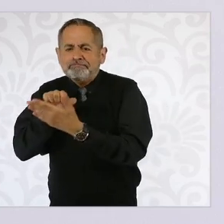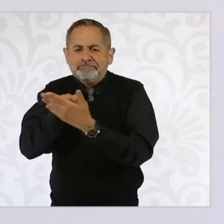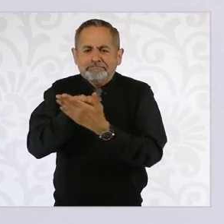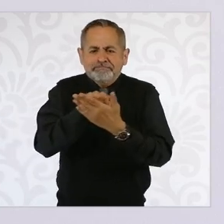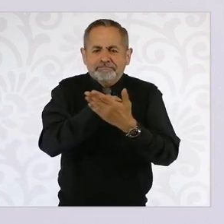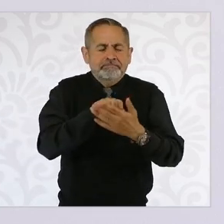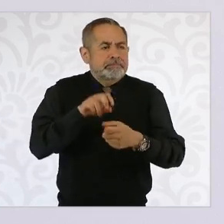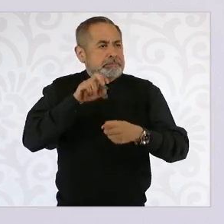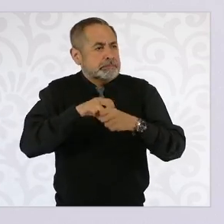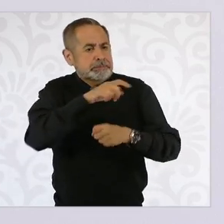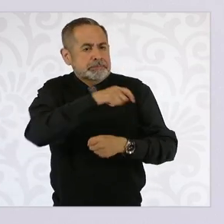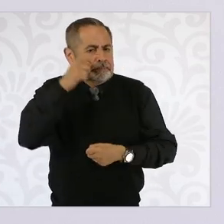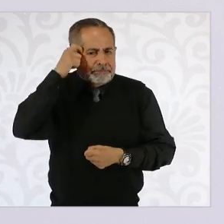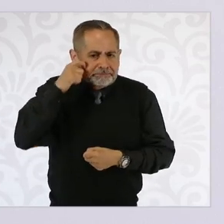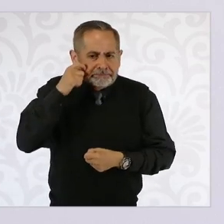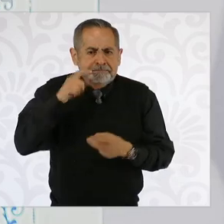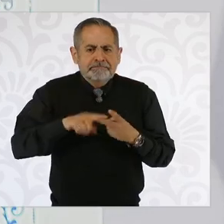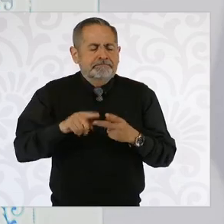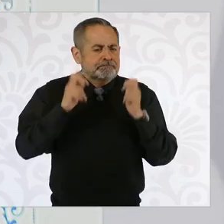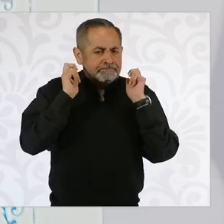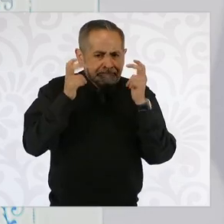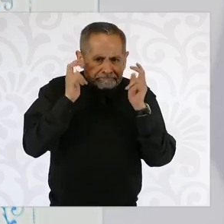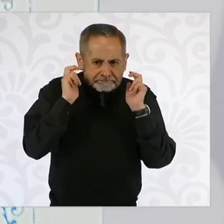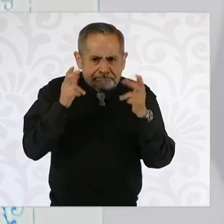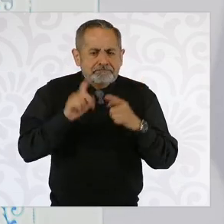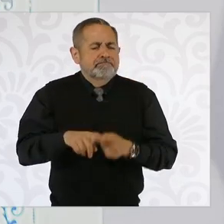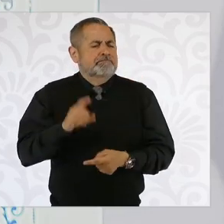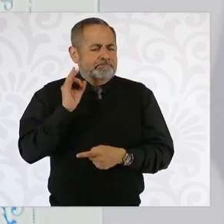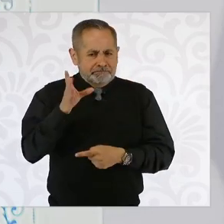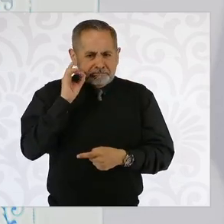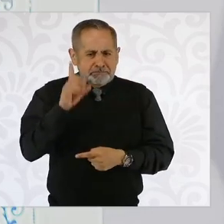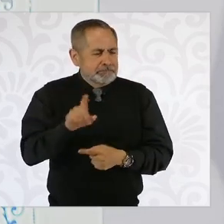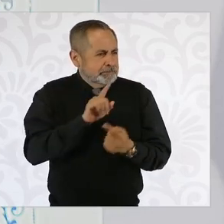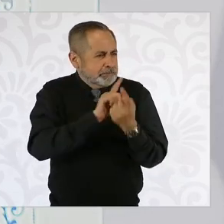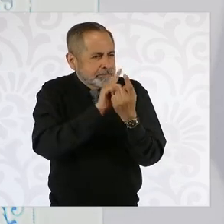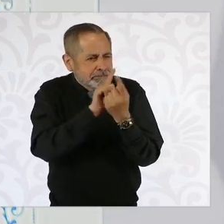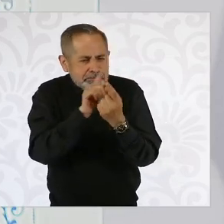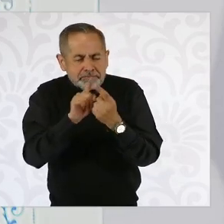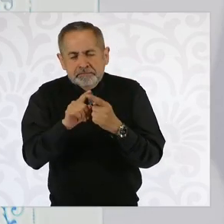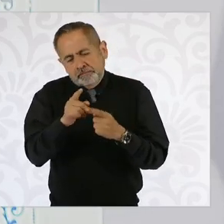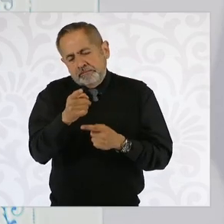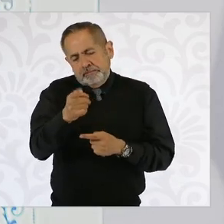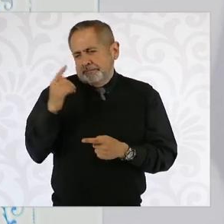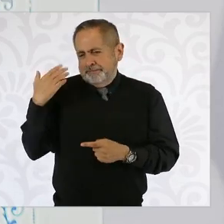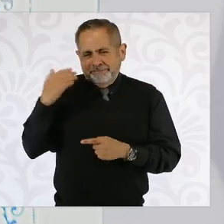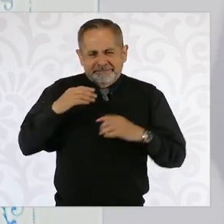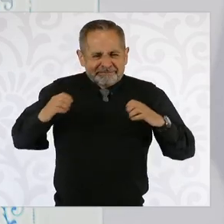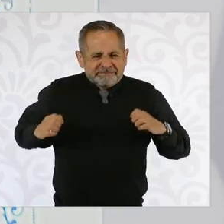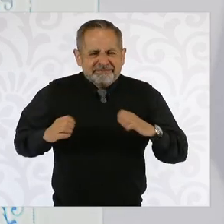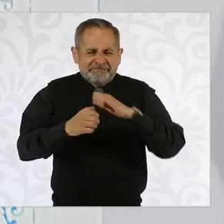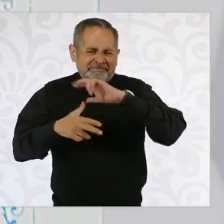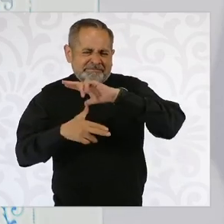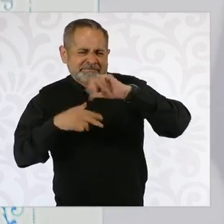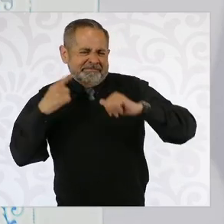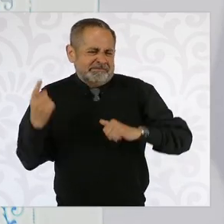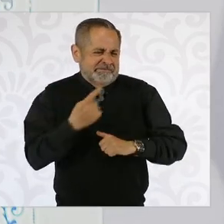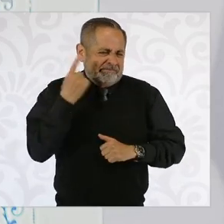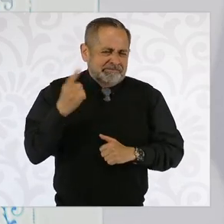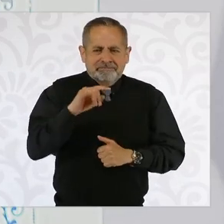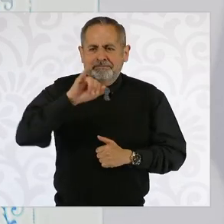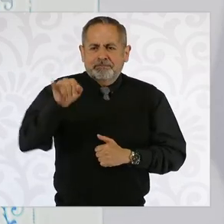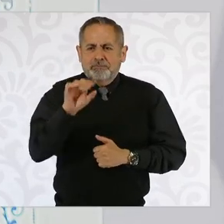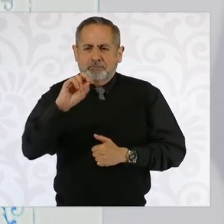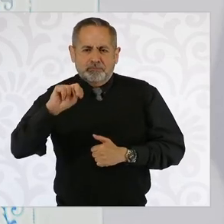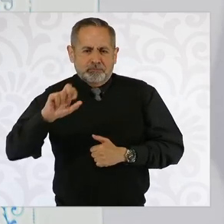Guerrero, en Chiapas, atendiendo la emergencia del huracán John, pues